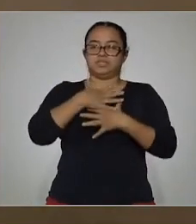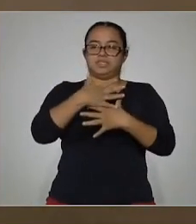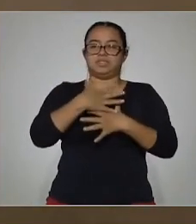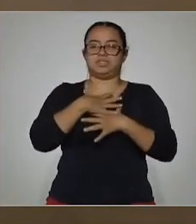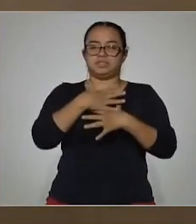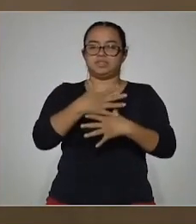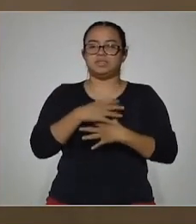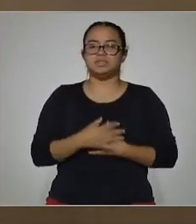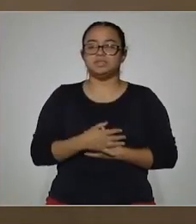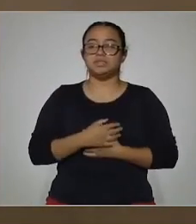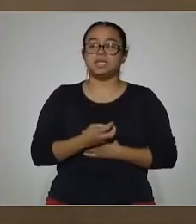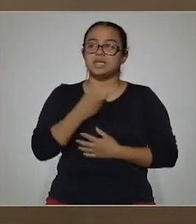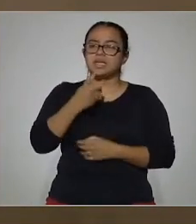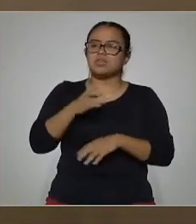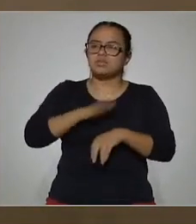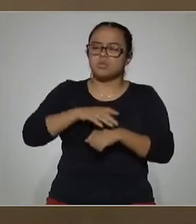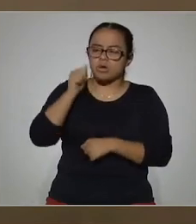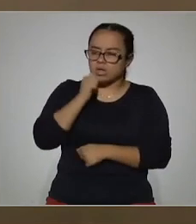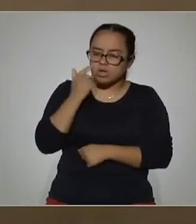cardinal en el cual se estudia es la tos.